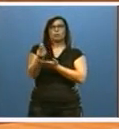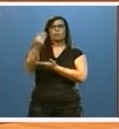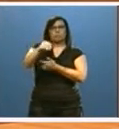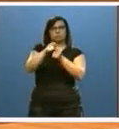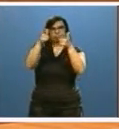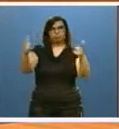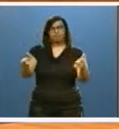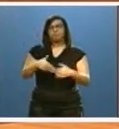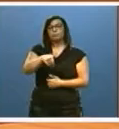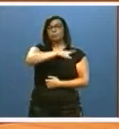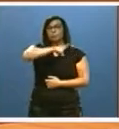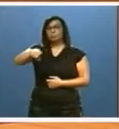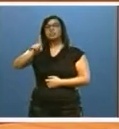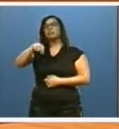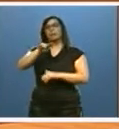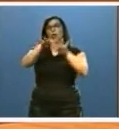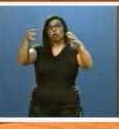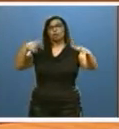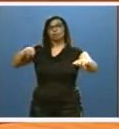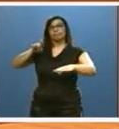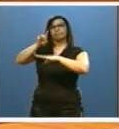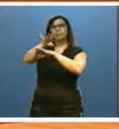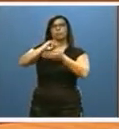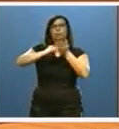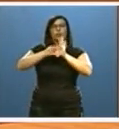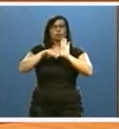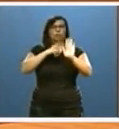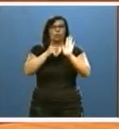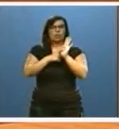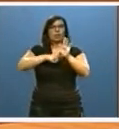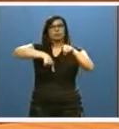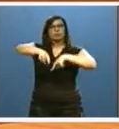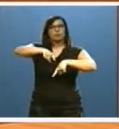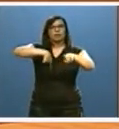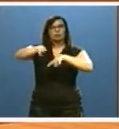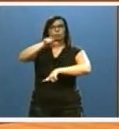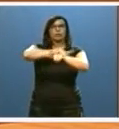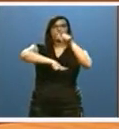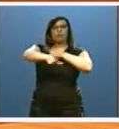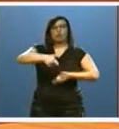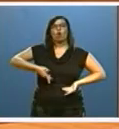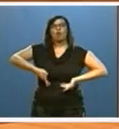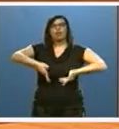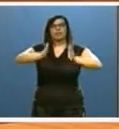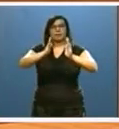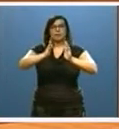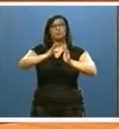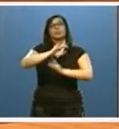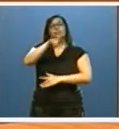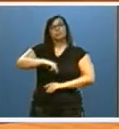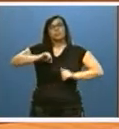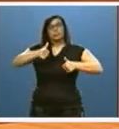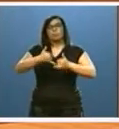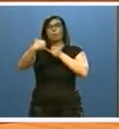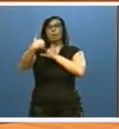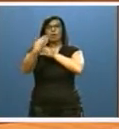En los próximos meses remitiremos a estas Cortes el proyecto de ley de transportes de viajero por carretera y pondremos en marcha una